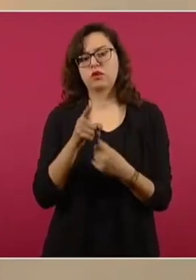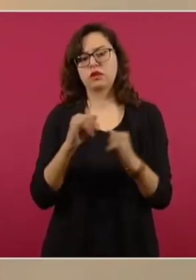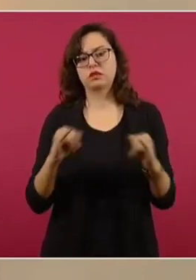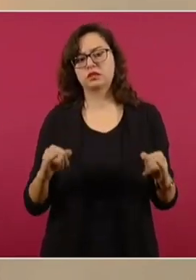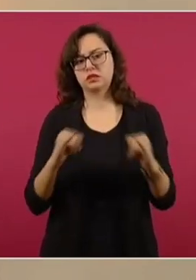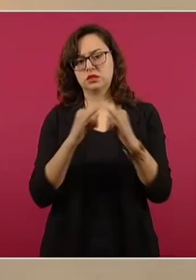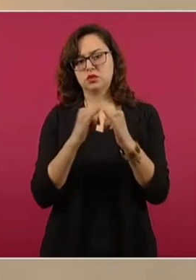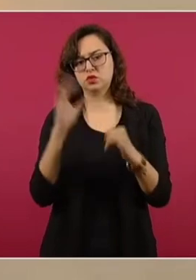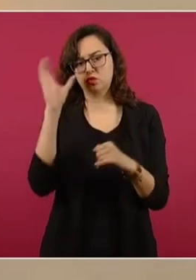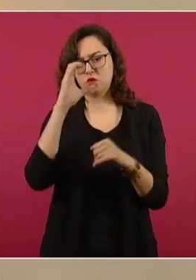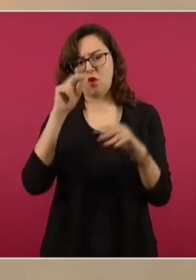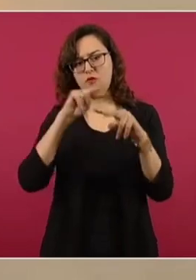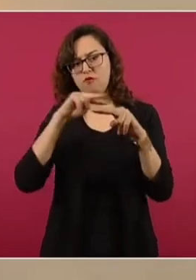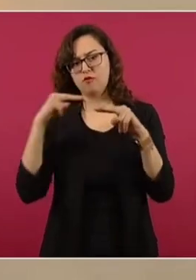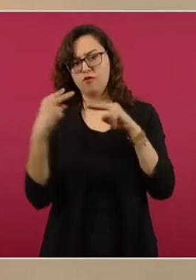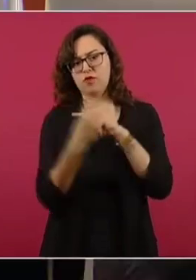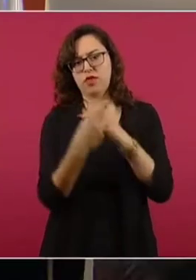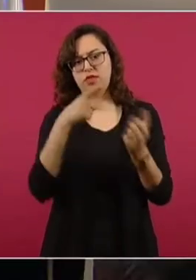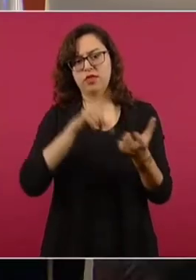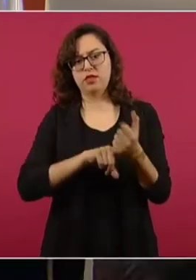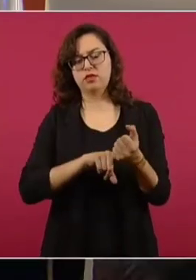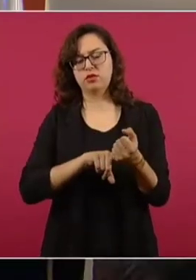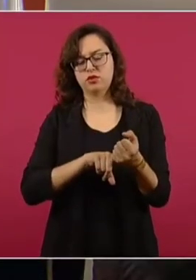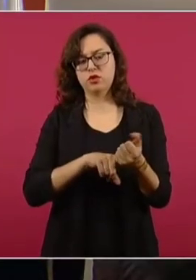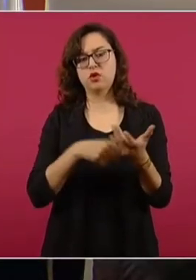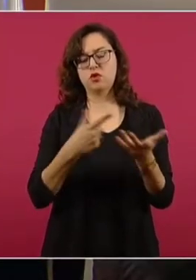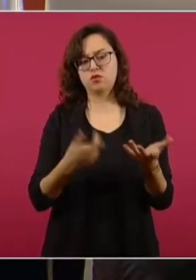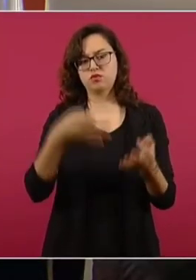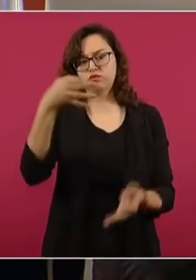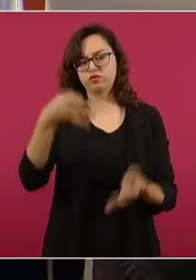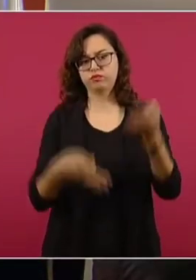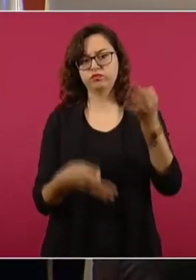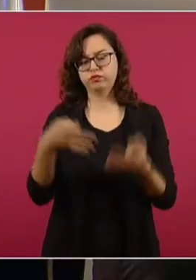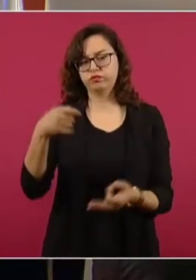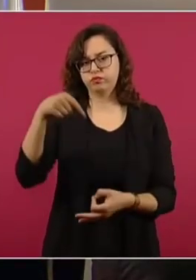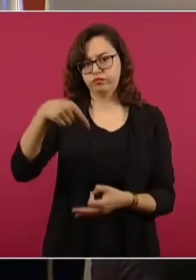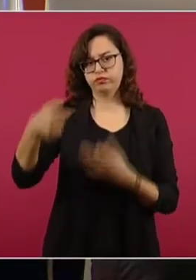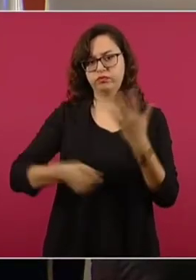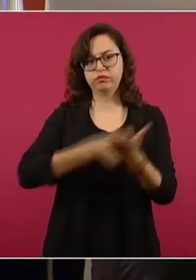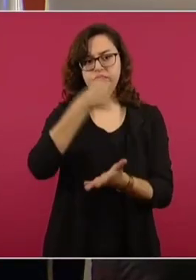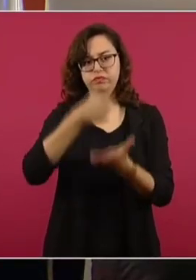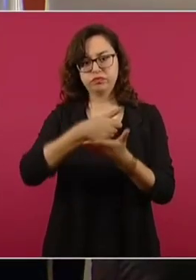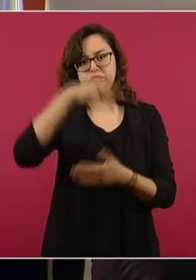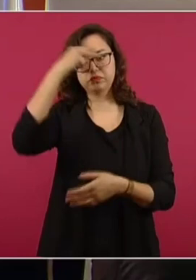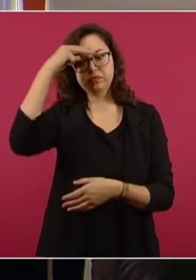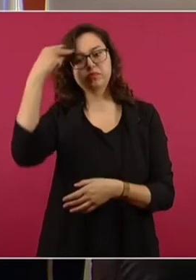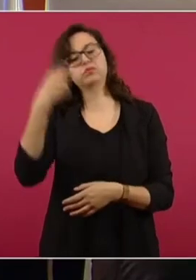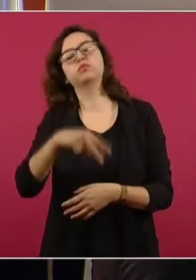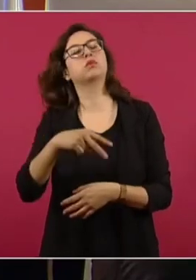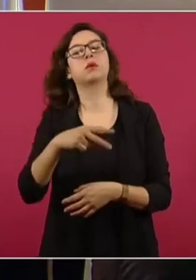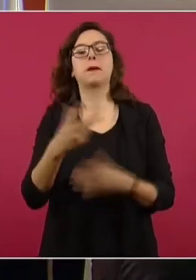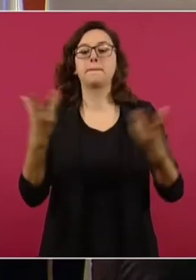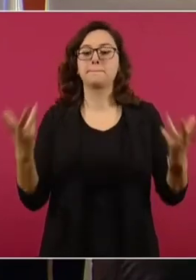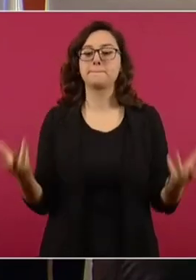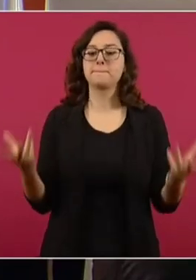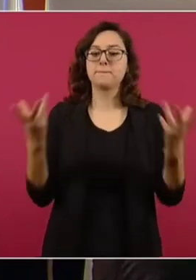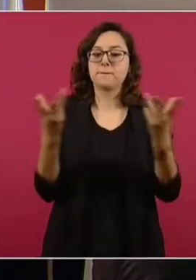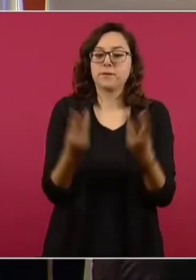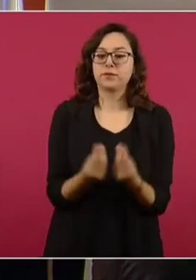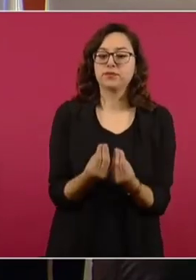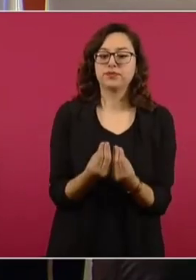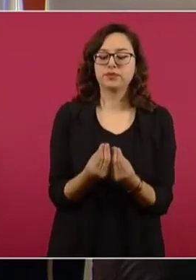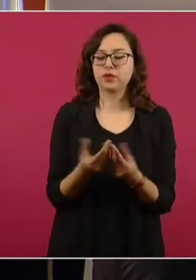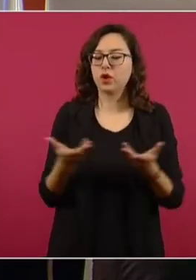del Tribunal Superior de Justicia de la Ciudad de México. Fue una reunión donde se analizaron los